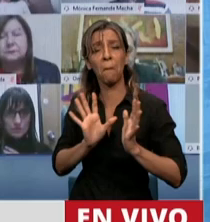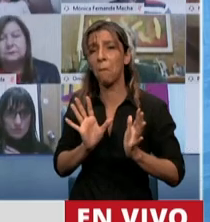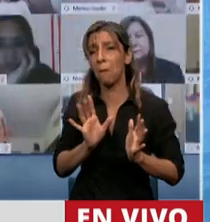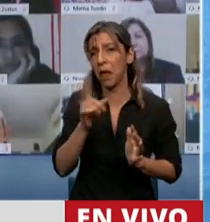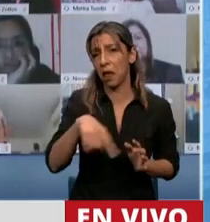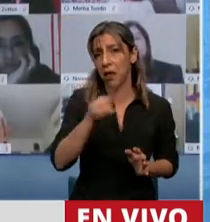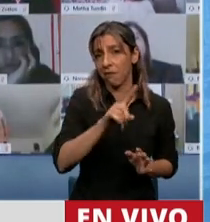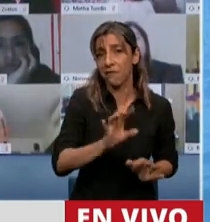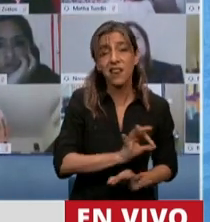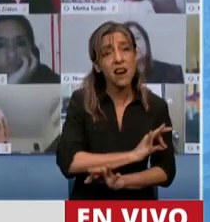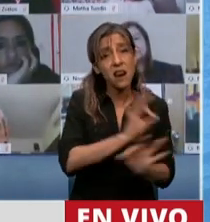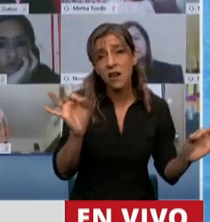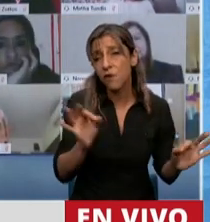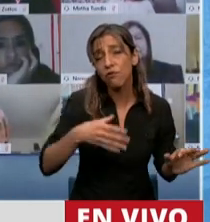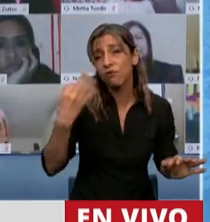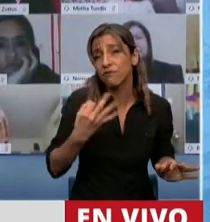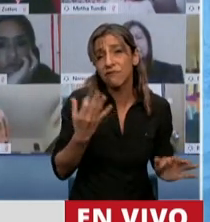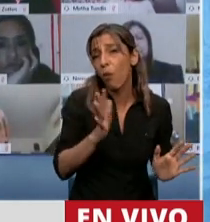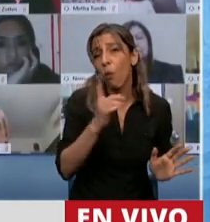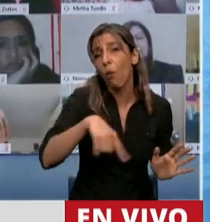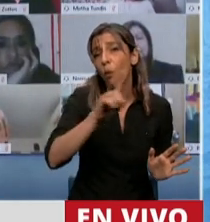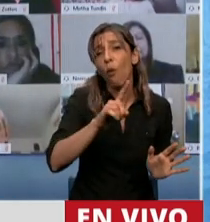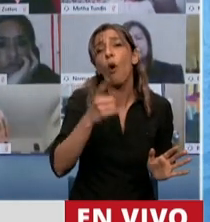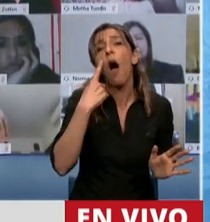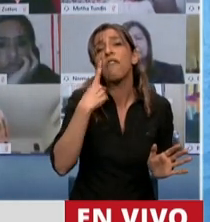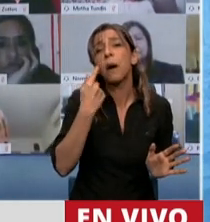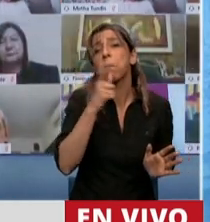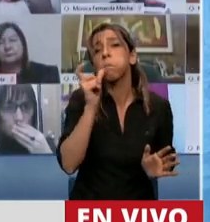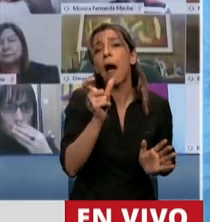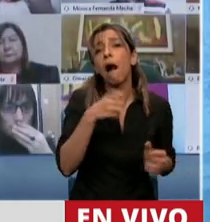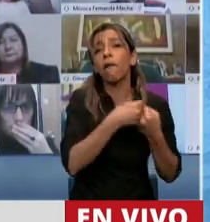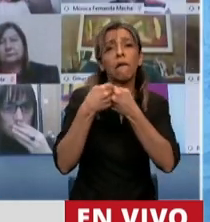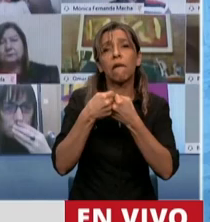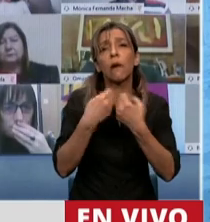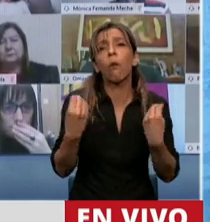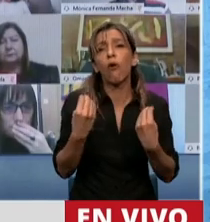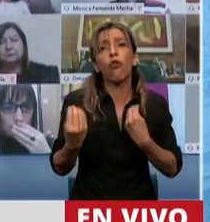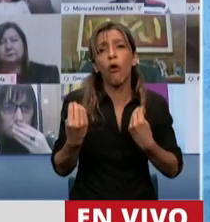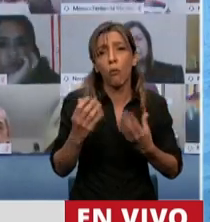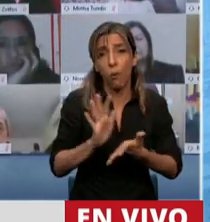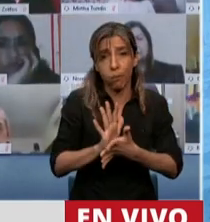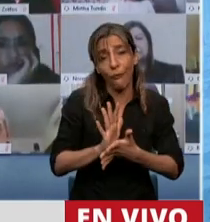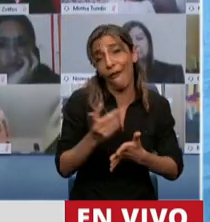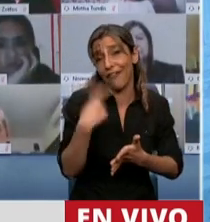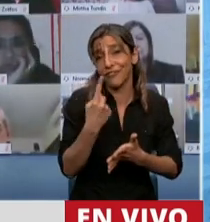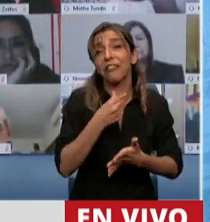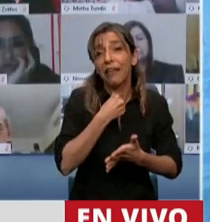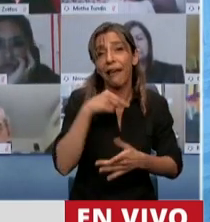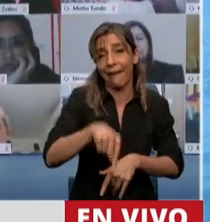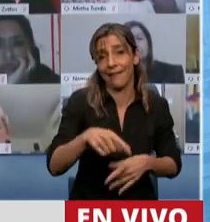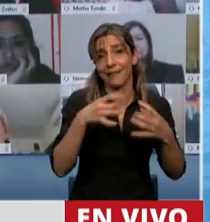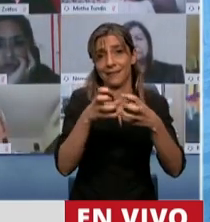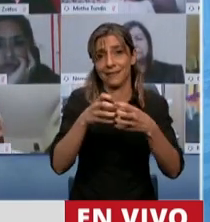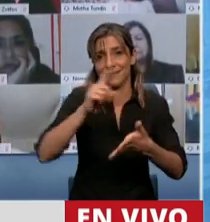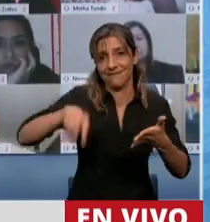interpretación del concepto de consenso para invalidar una sesión en el marco de todas